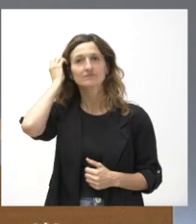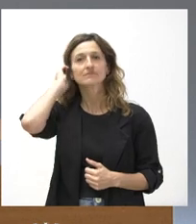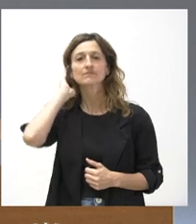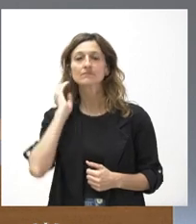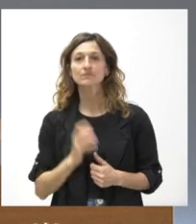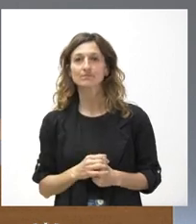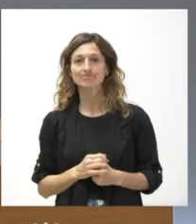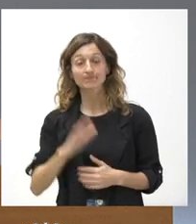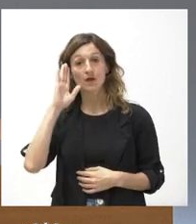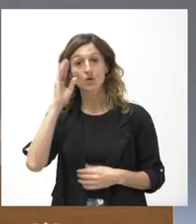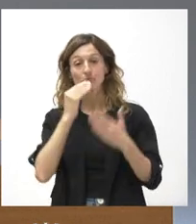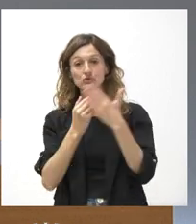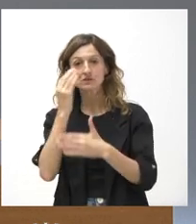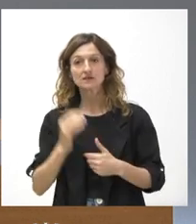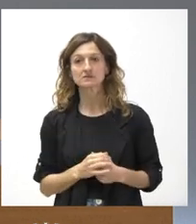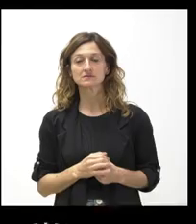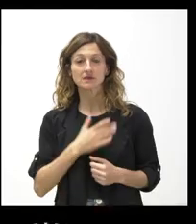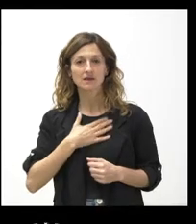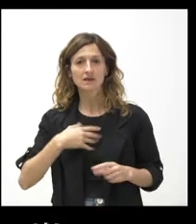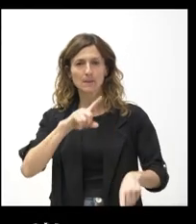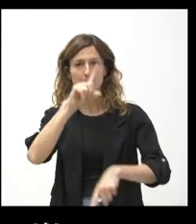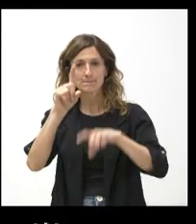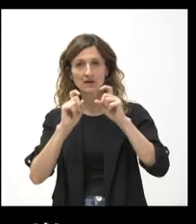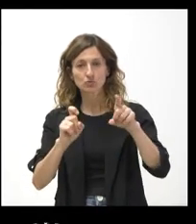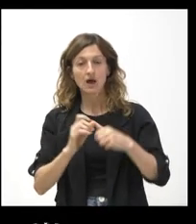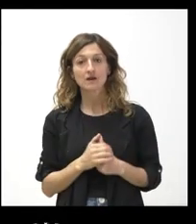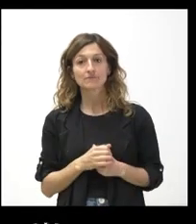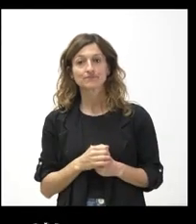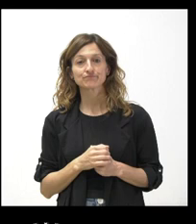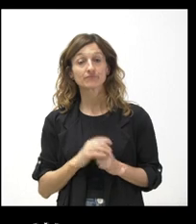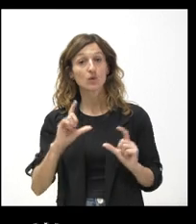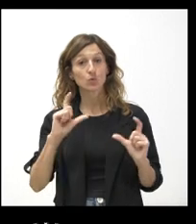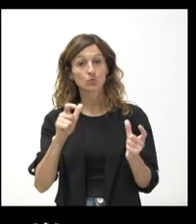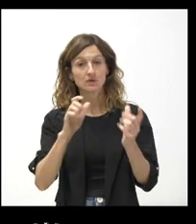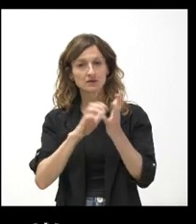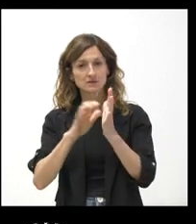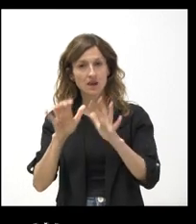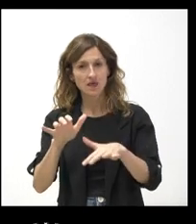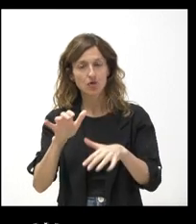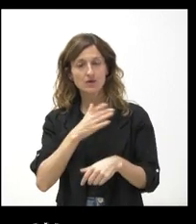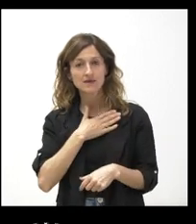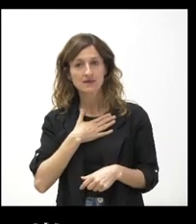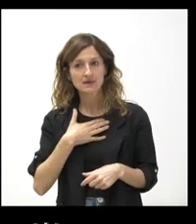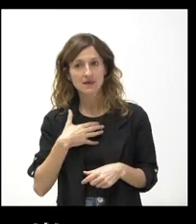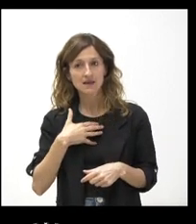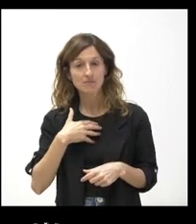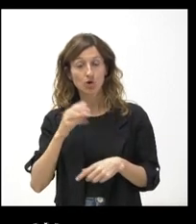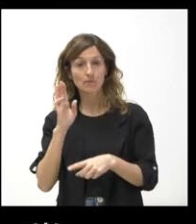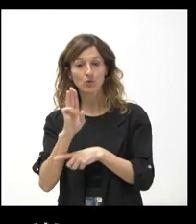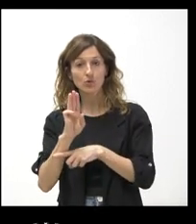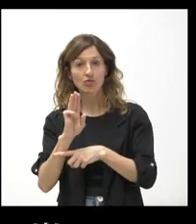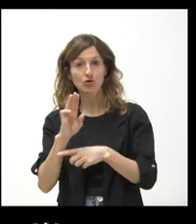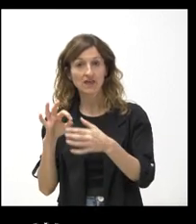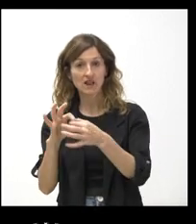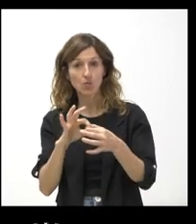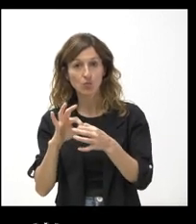Sí, hola, buenos días. Quería preguntarle, en primer lugar, si la Junta tiene pensado seguir la recomendación del procurador del Común, que